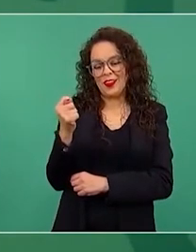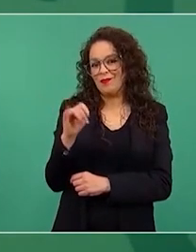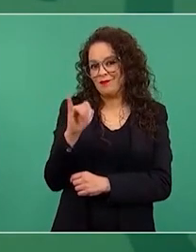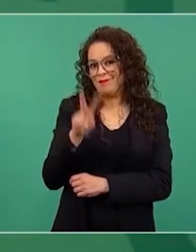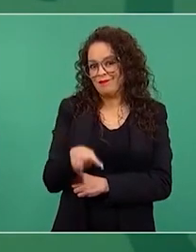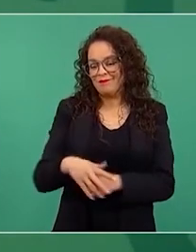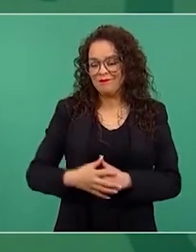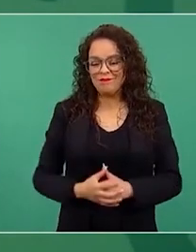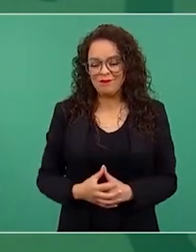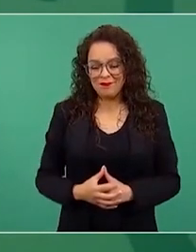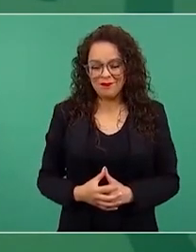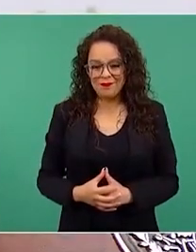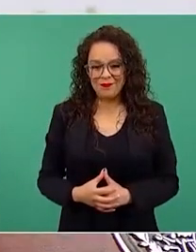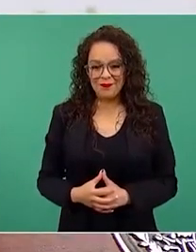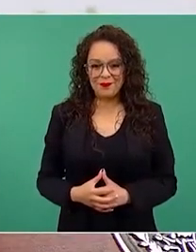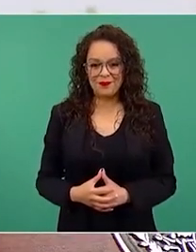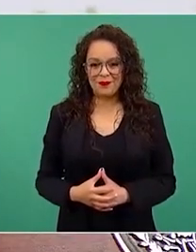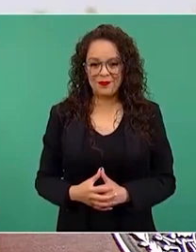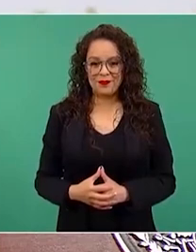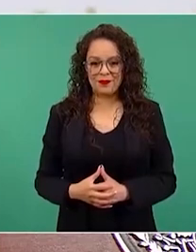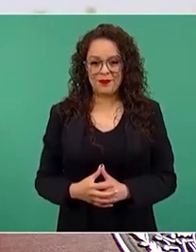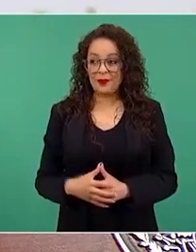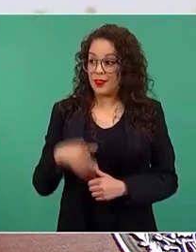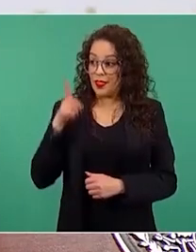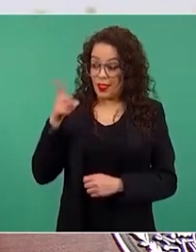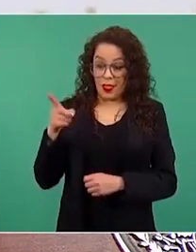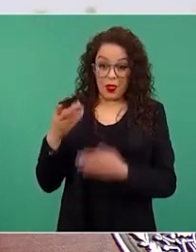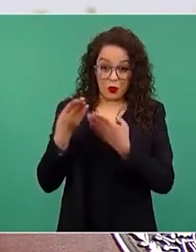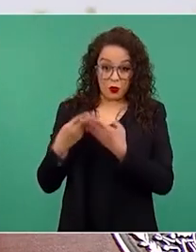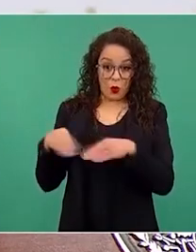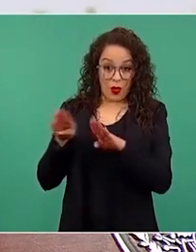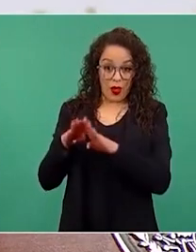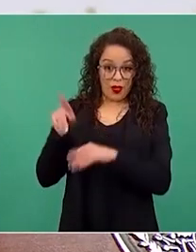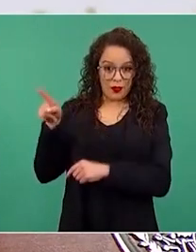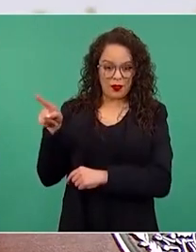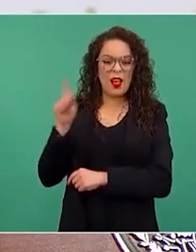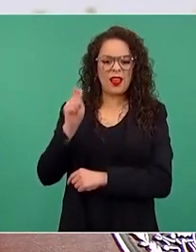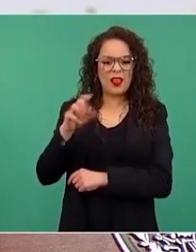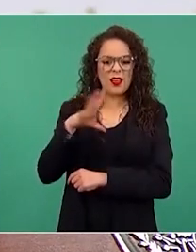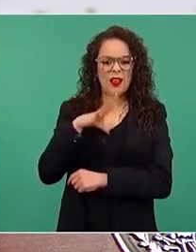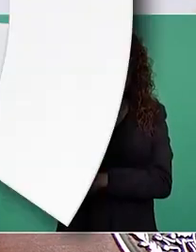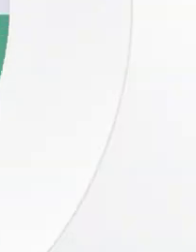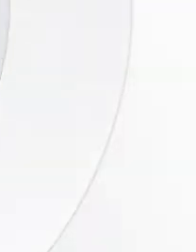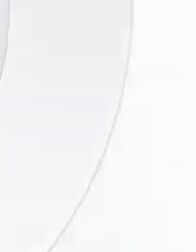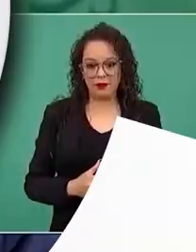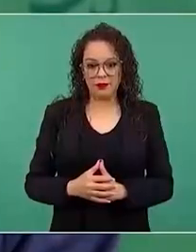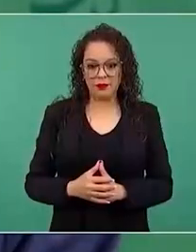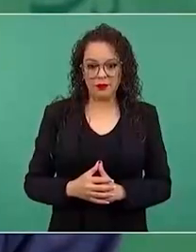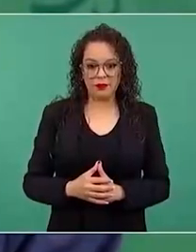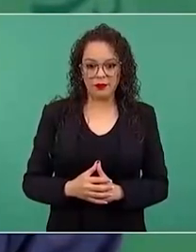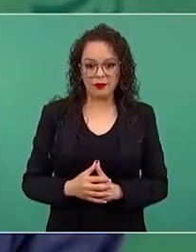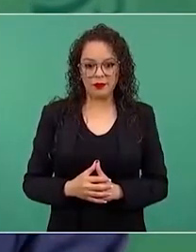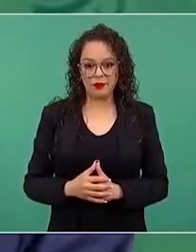y tiene en su casa tiene paneles